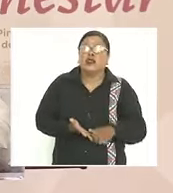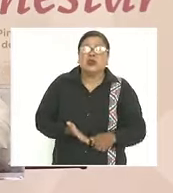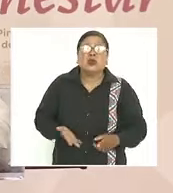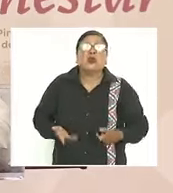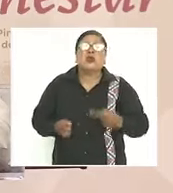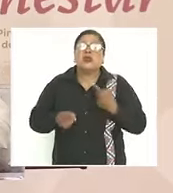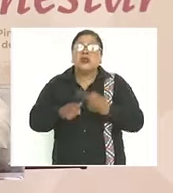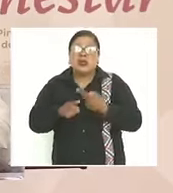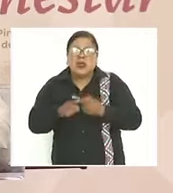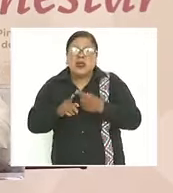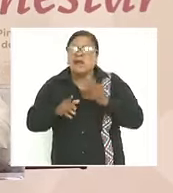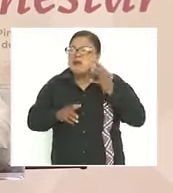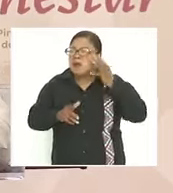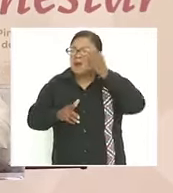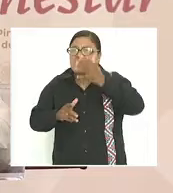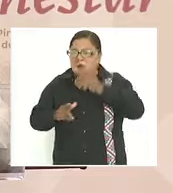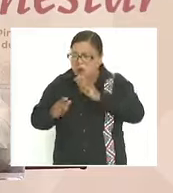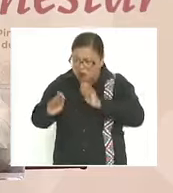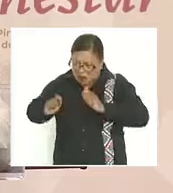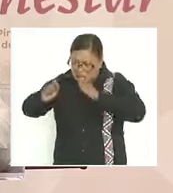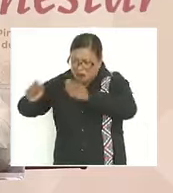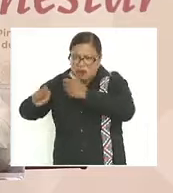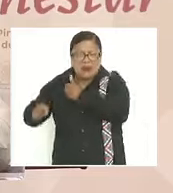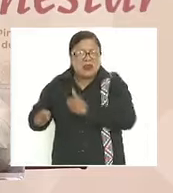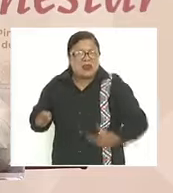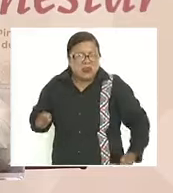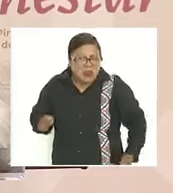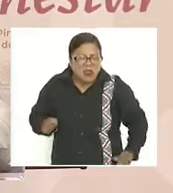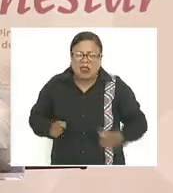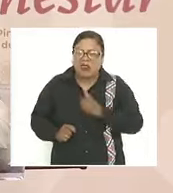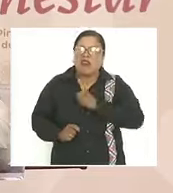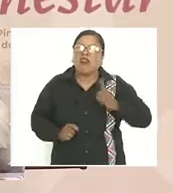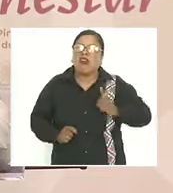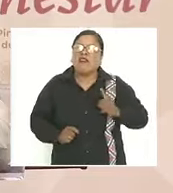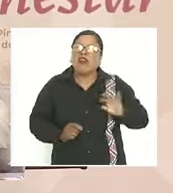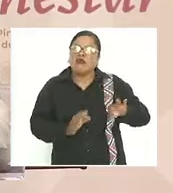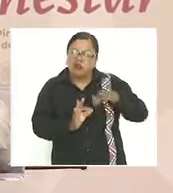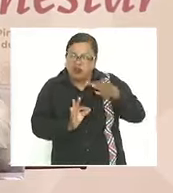esté en la presidencia se tiene que cumplir la pensión para los adultos mayores